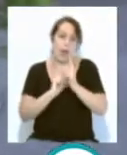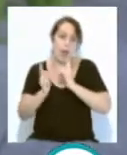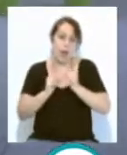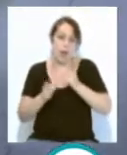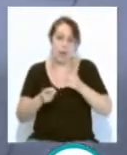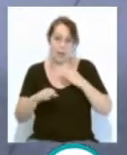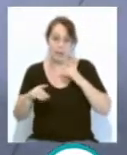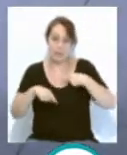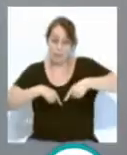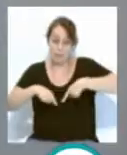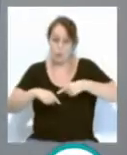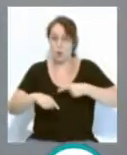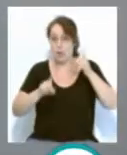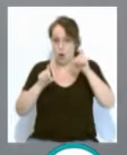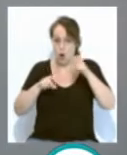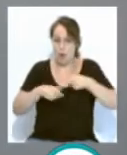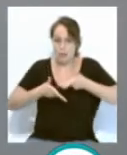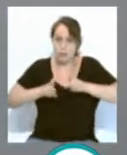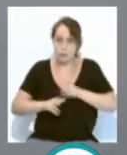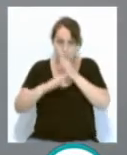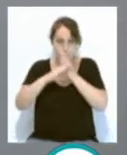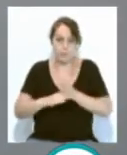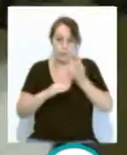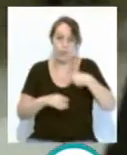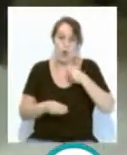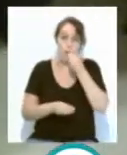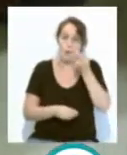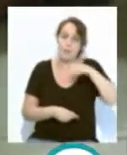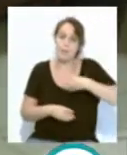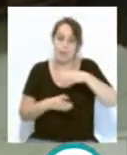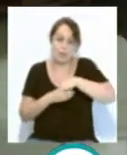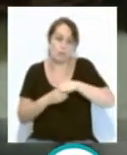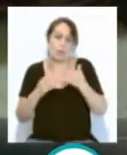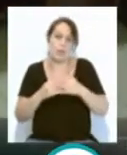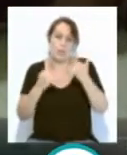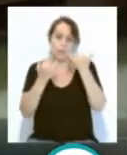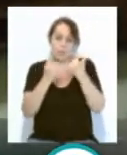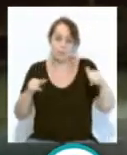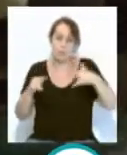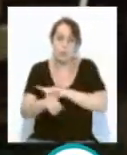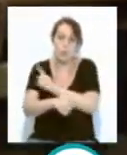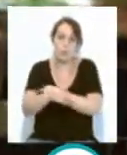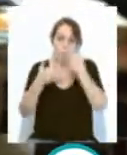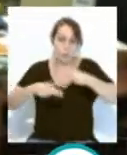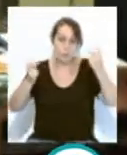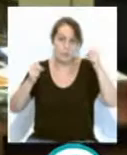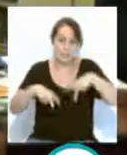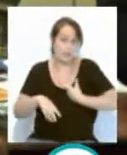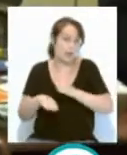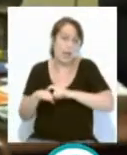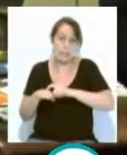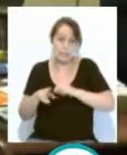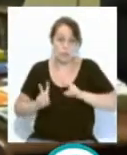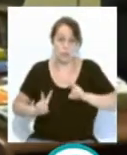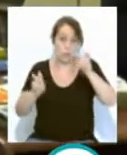transporte escolar en los comedores y la celebración de los eventos deportivos sin público serán otras de las características más